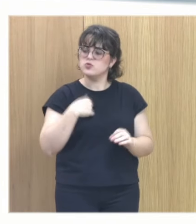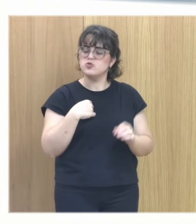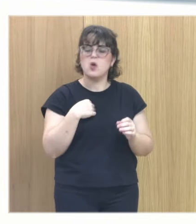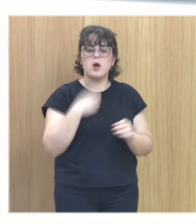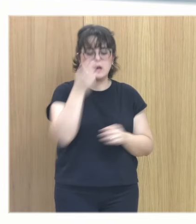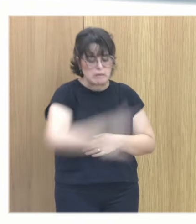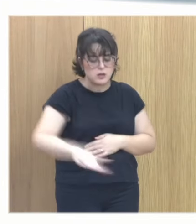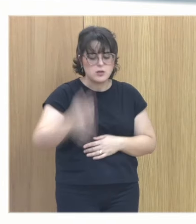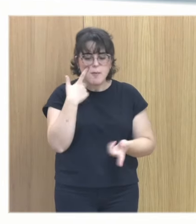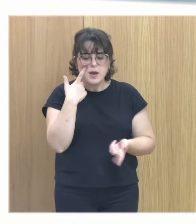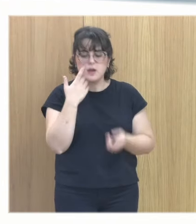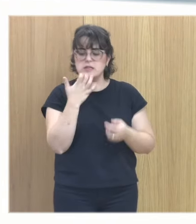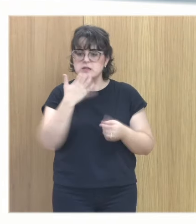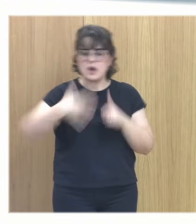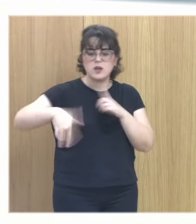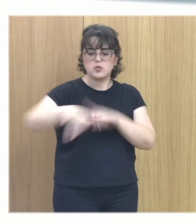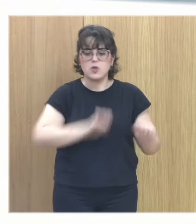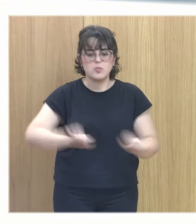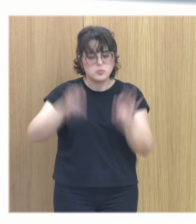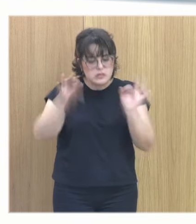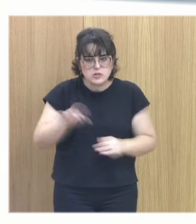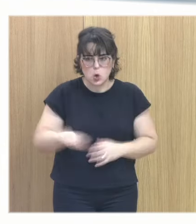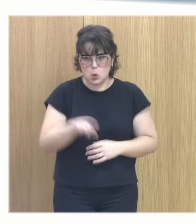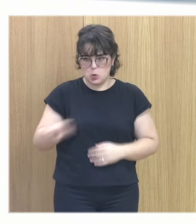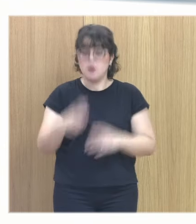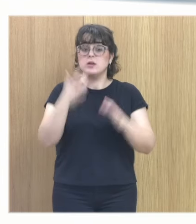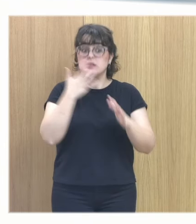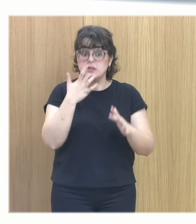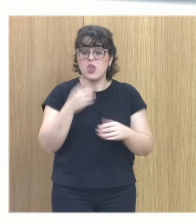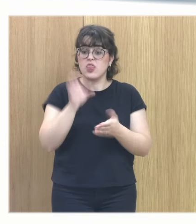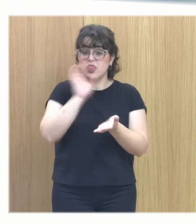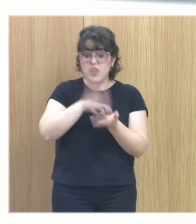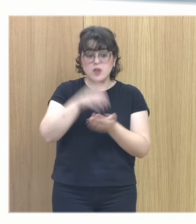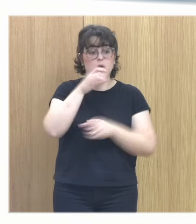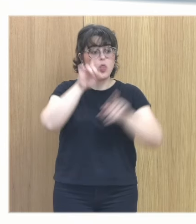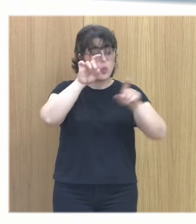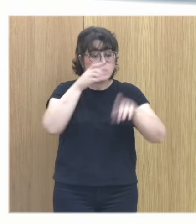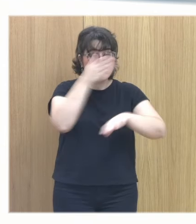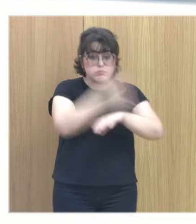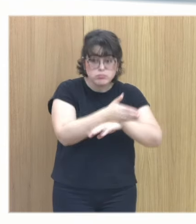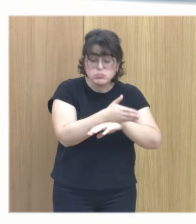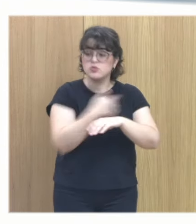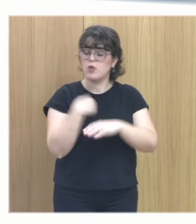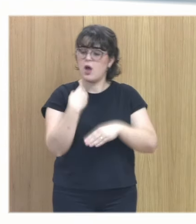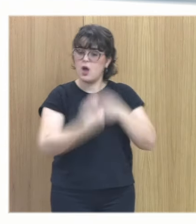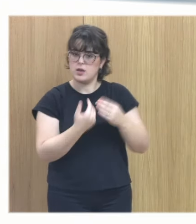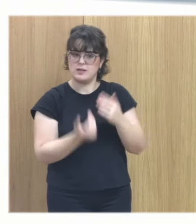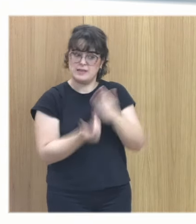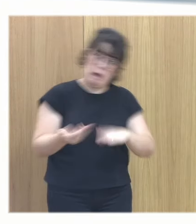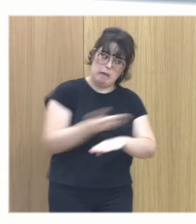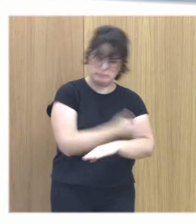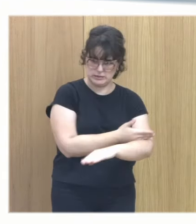viven niños a evaluar si realmente ese entorno es un entorno seguro cuando voy a un centro educativo yo lo que hago es ir el día anterior